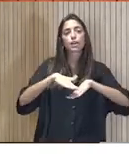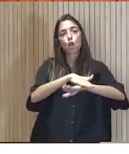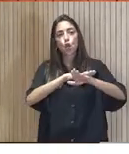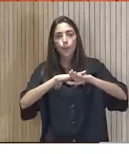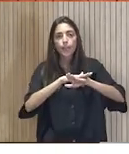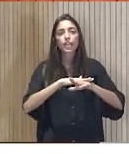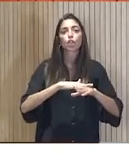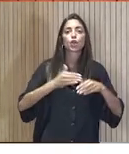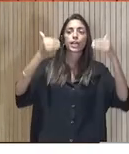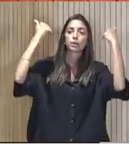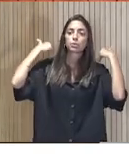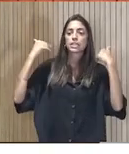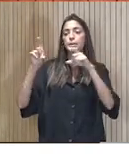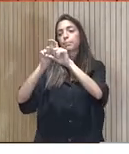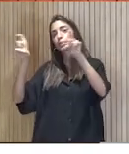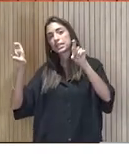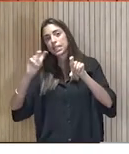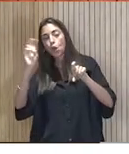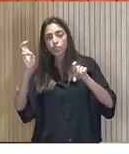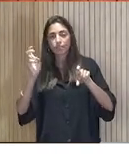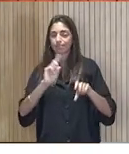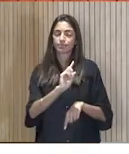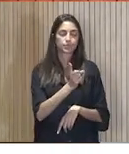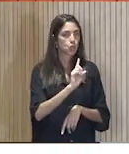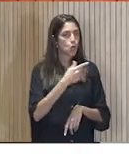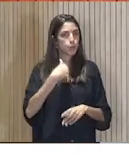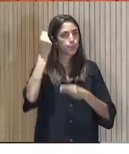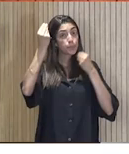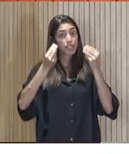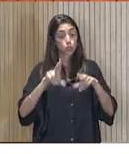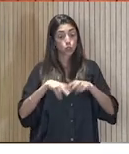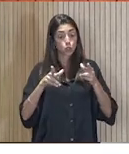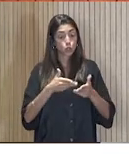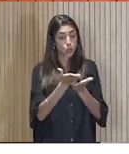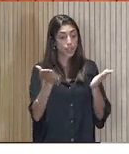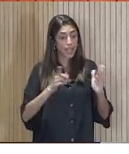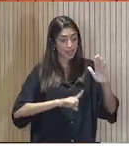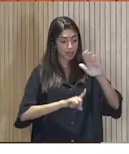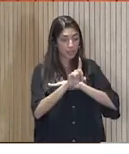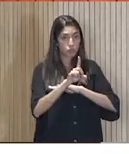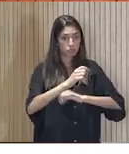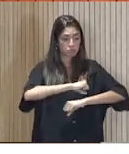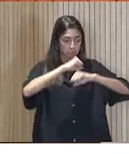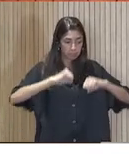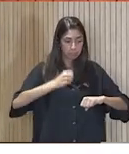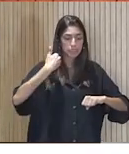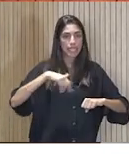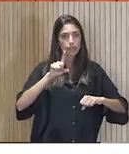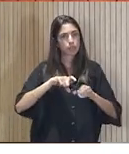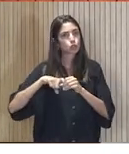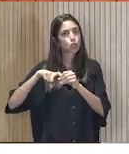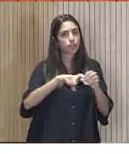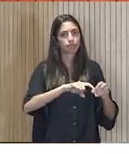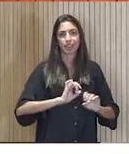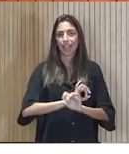responsabilidad la tiene una compañía. No, yo creo que en una sociedad desarrollada, como debe ser, y solidaria como es la española, está